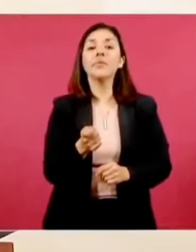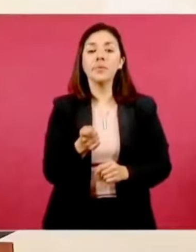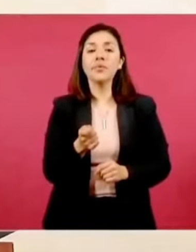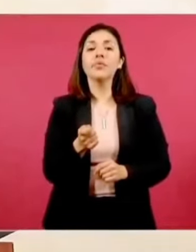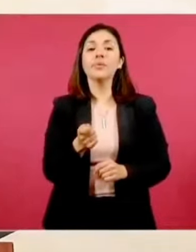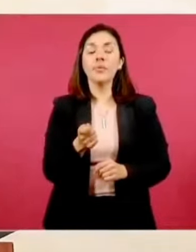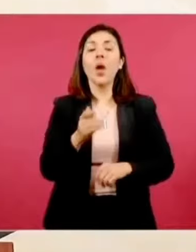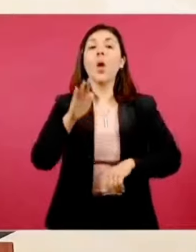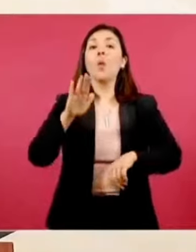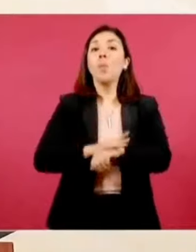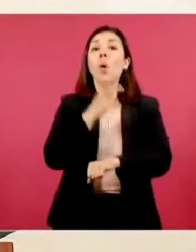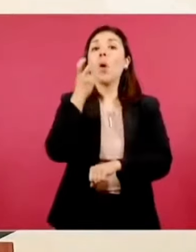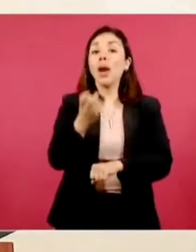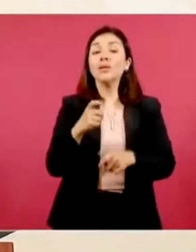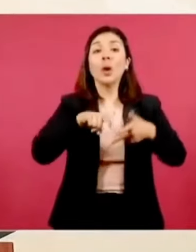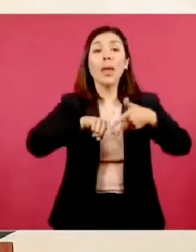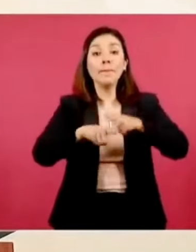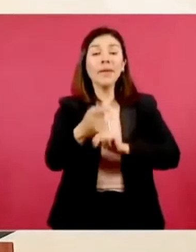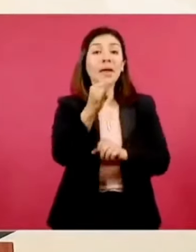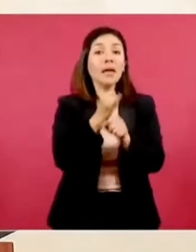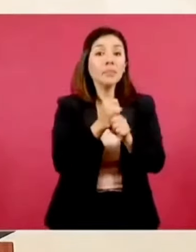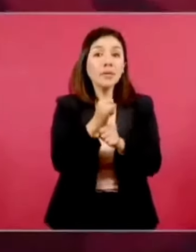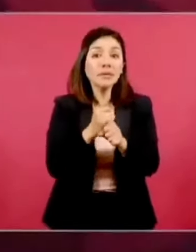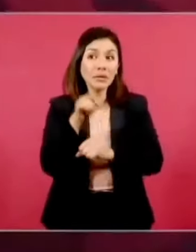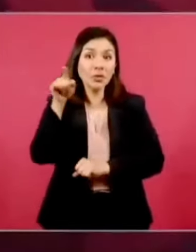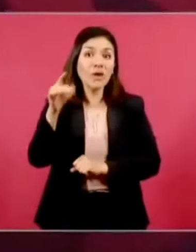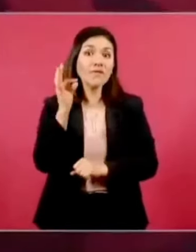iniciado la investigación en la Fiscalía,